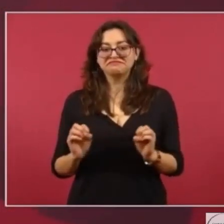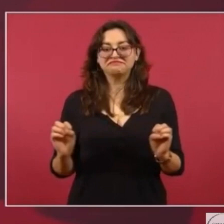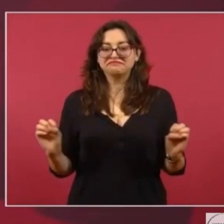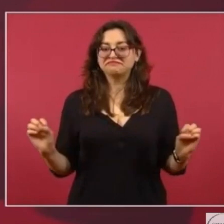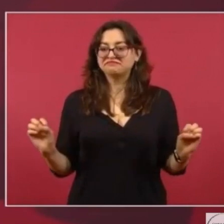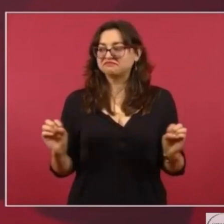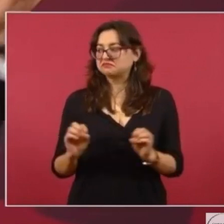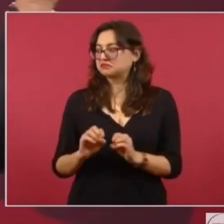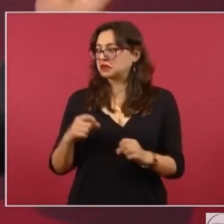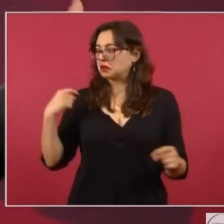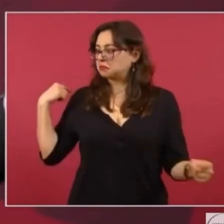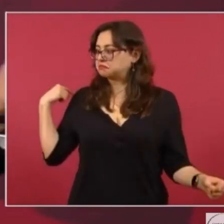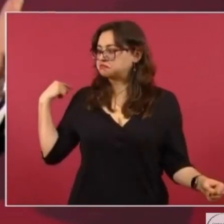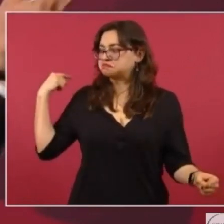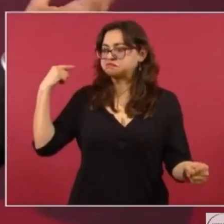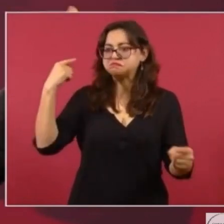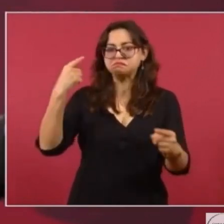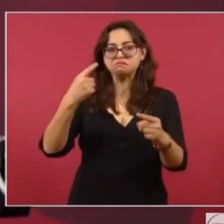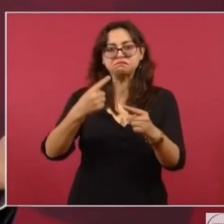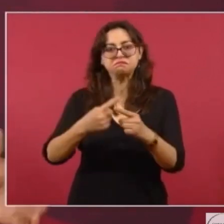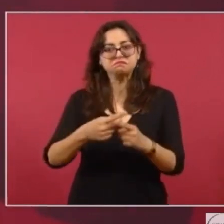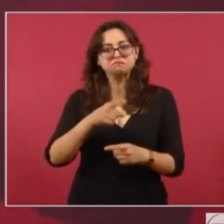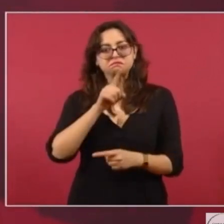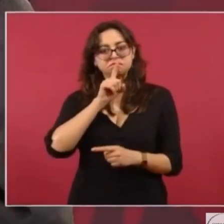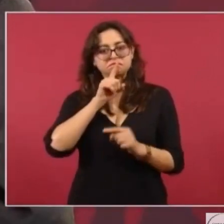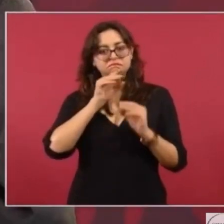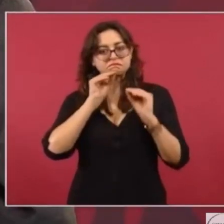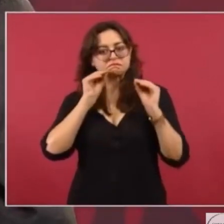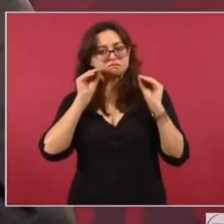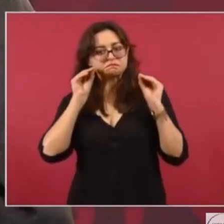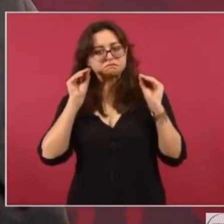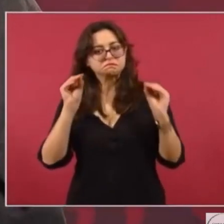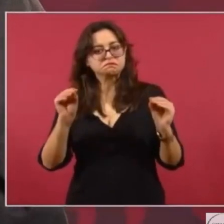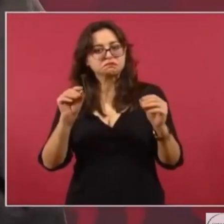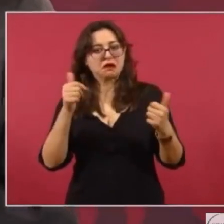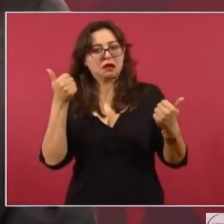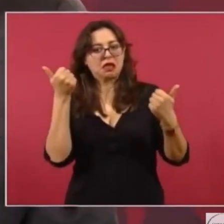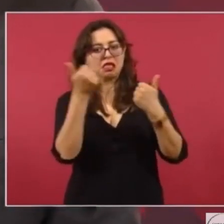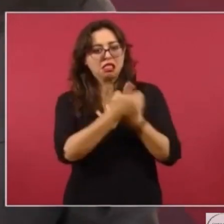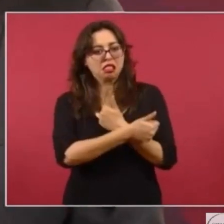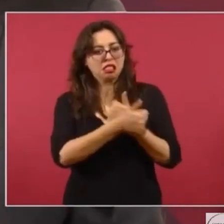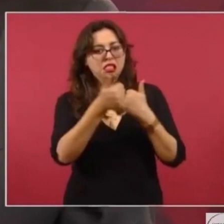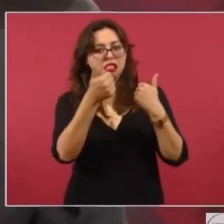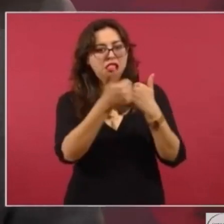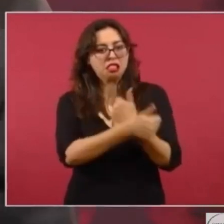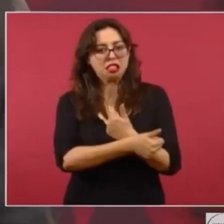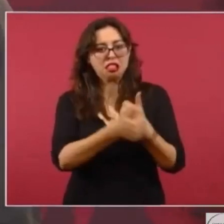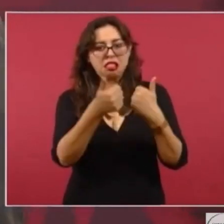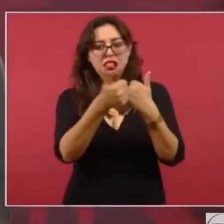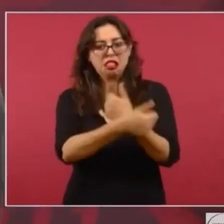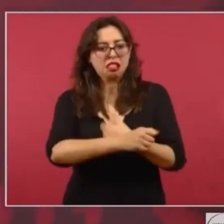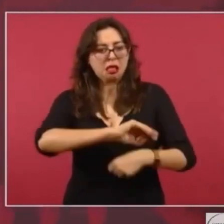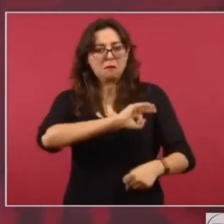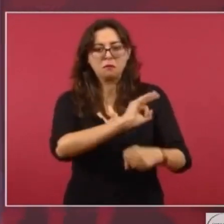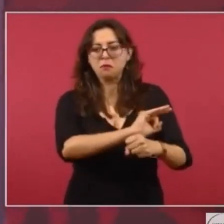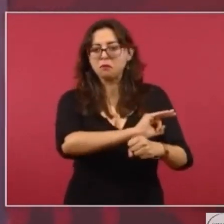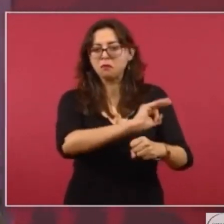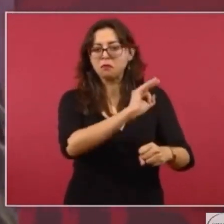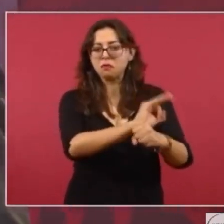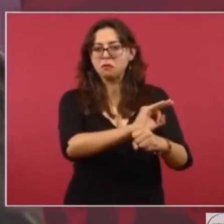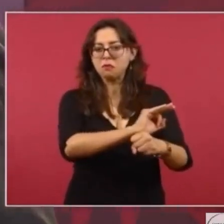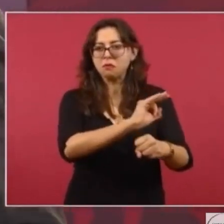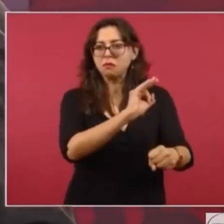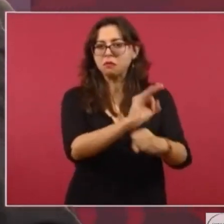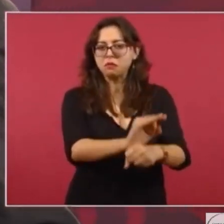Entonces, pues, qué sorprendente puede ser